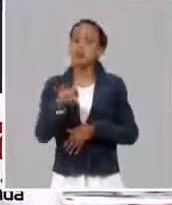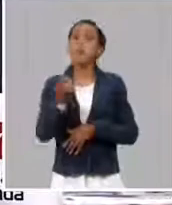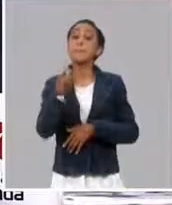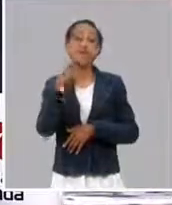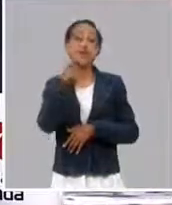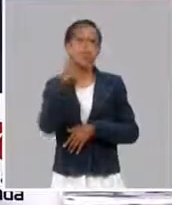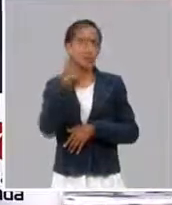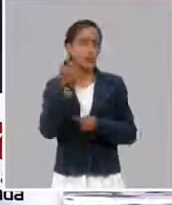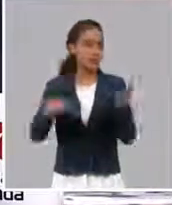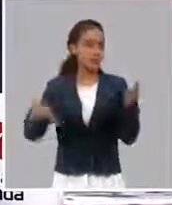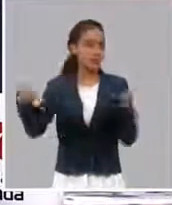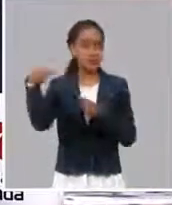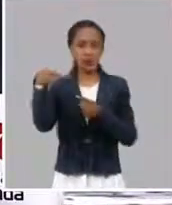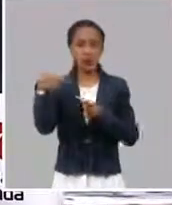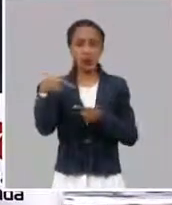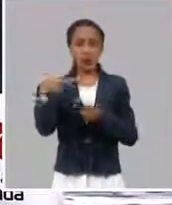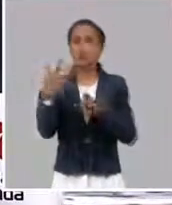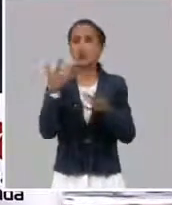de la presencialidad para poder desarrollar sus procesos académicos.